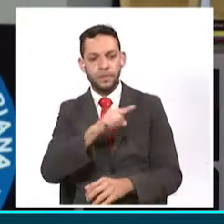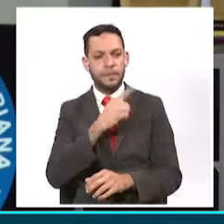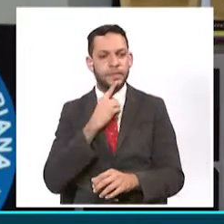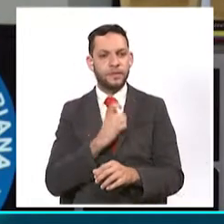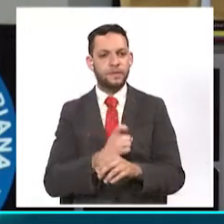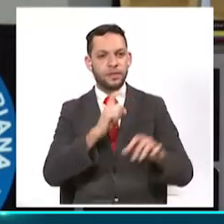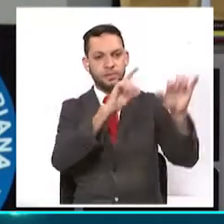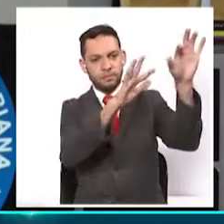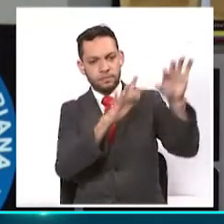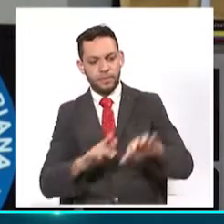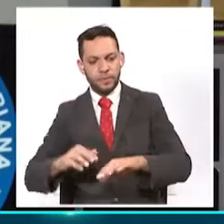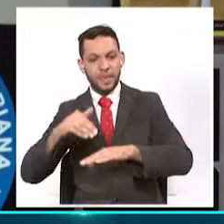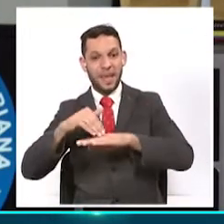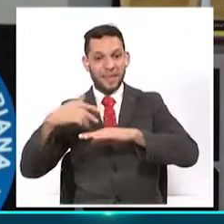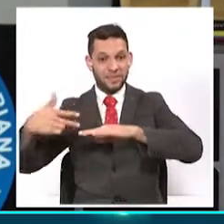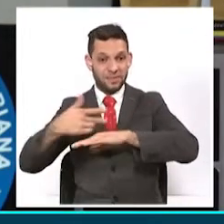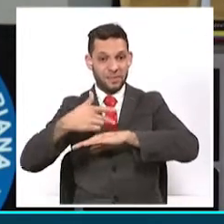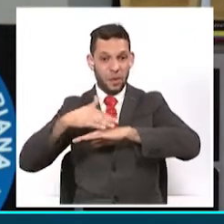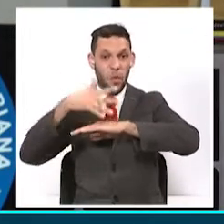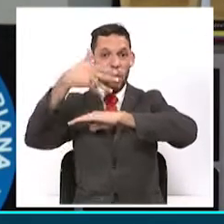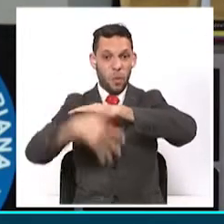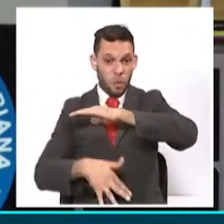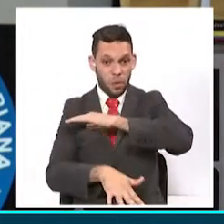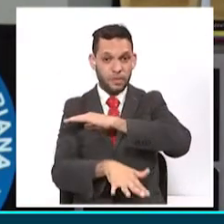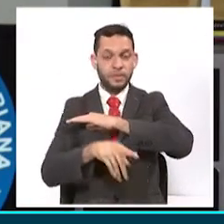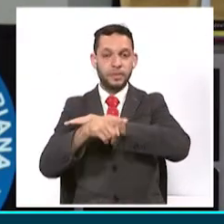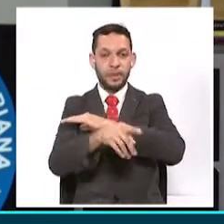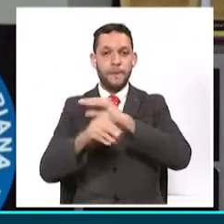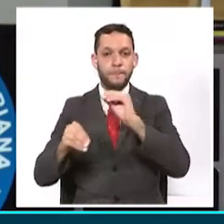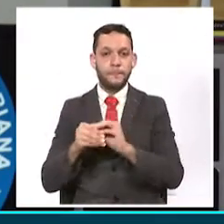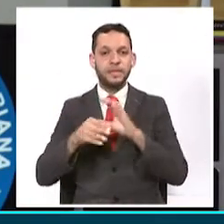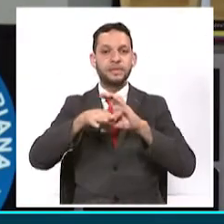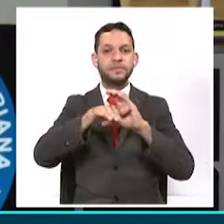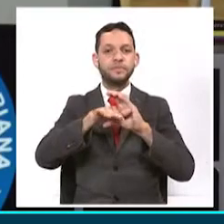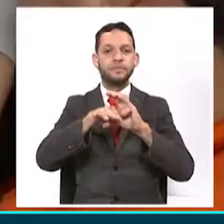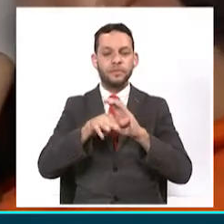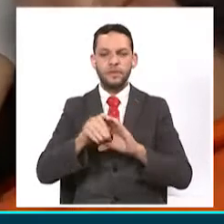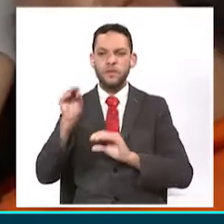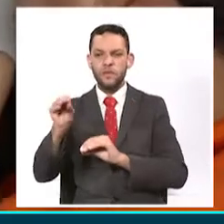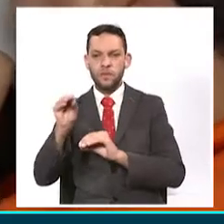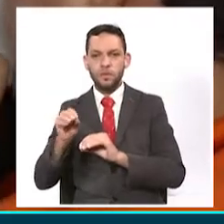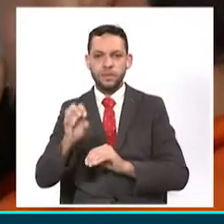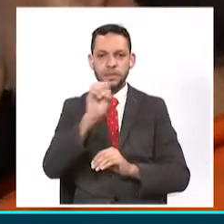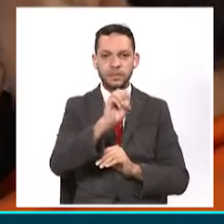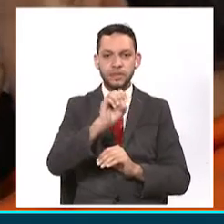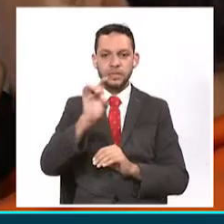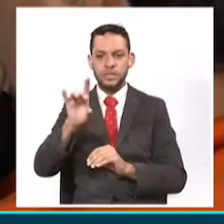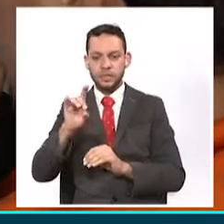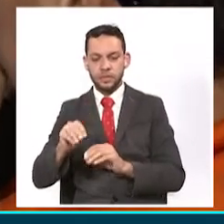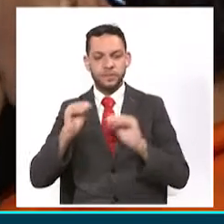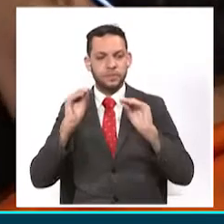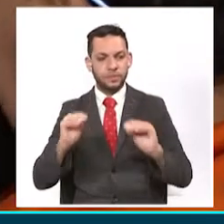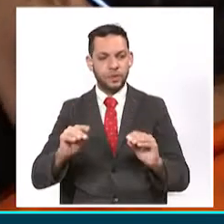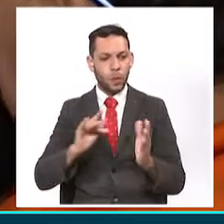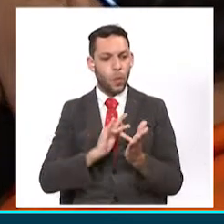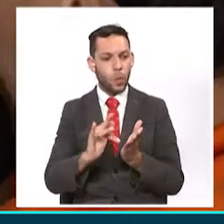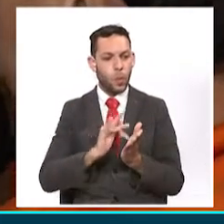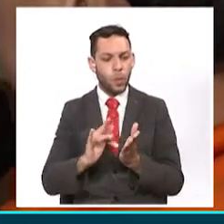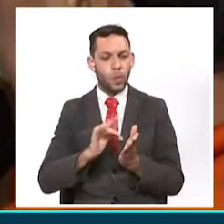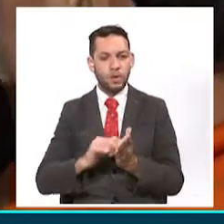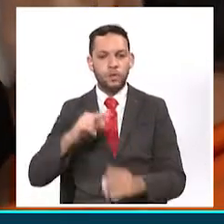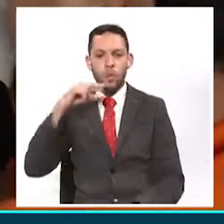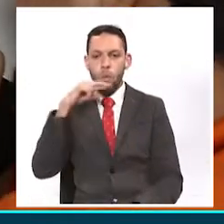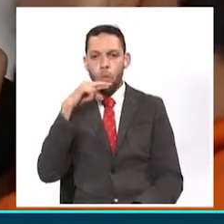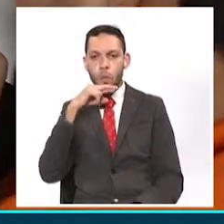de la banca. Igualmente, en este momento el IDEAM está emitiendo el boletín número 015, donde da unas alertas por posibles crecientes súbitas y